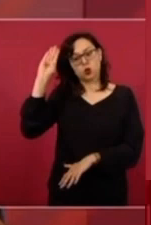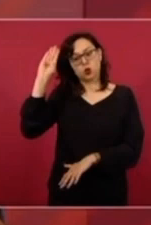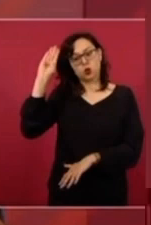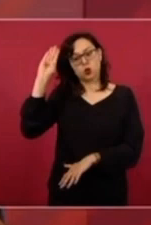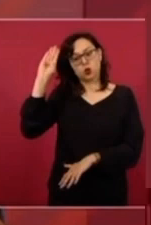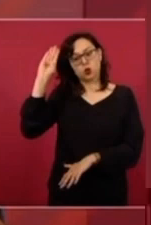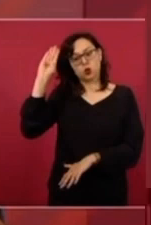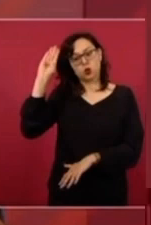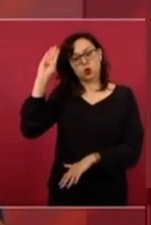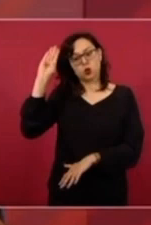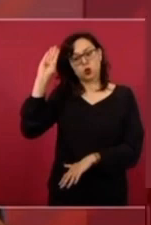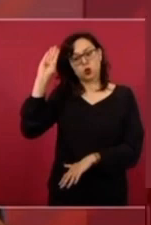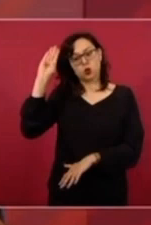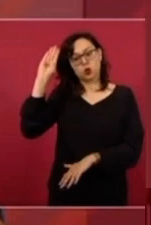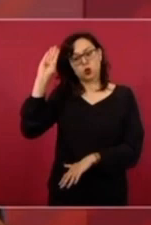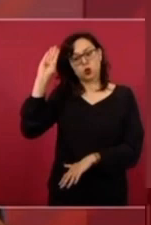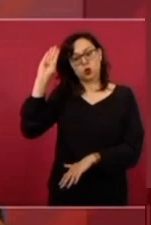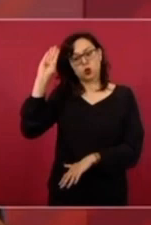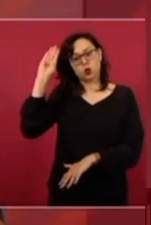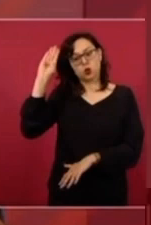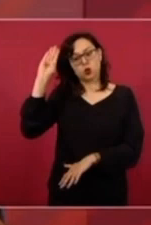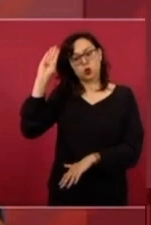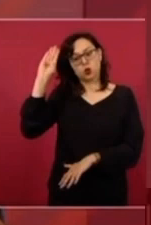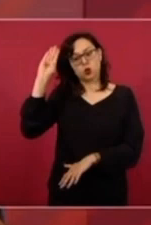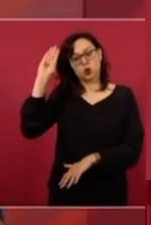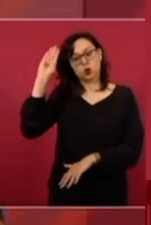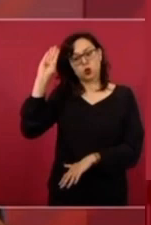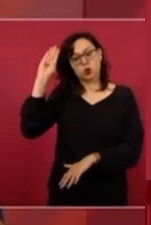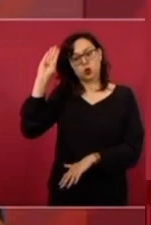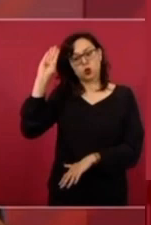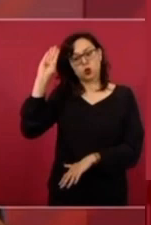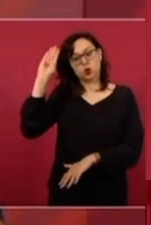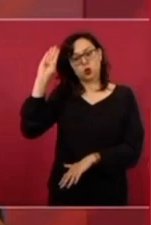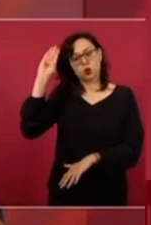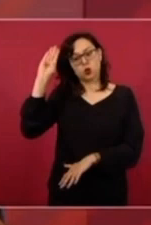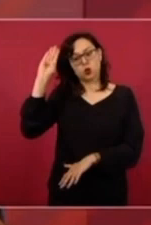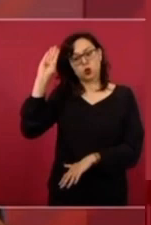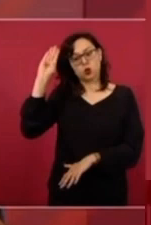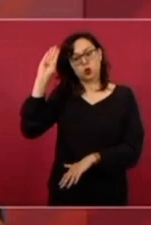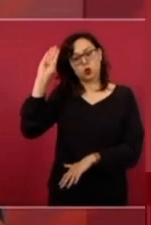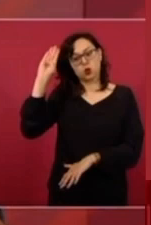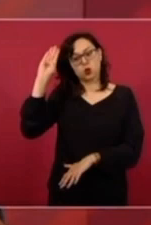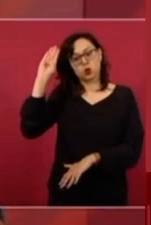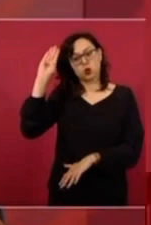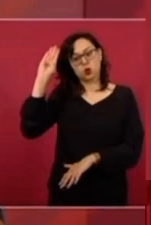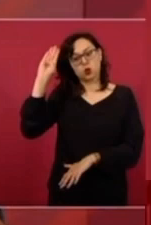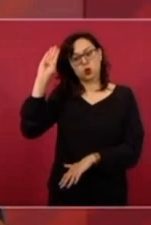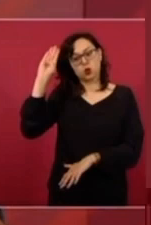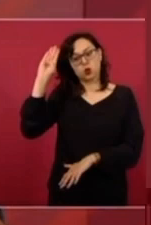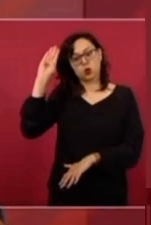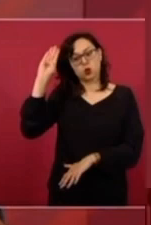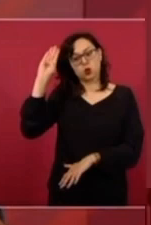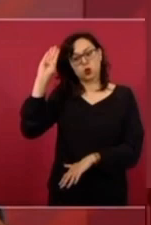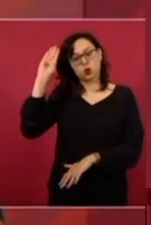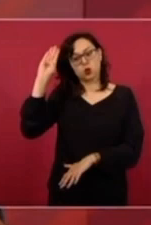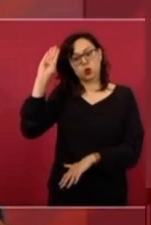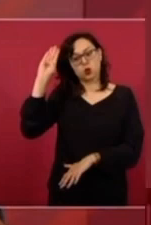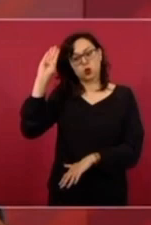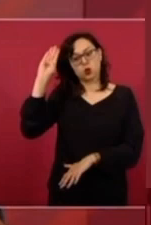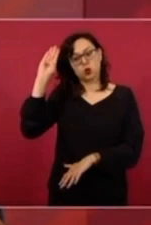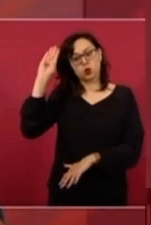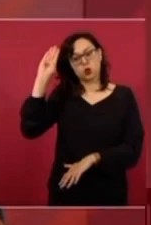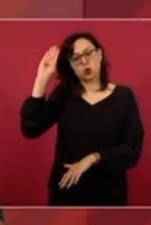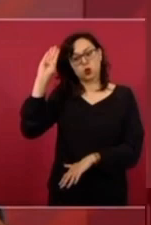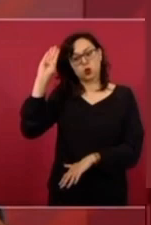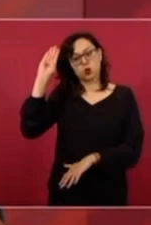voltear para arriba? ¿Qué es lo que aconsejan? Tírale a lo más alto para ver dónde llegas. No, este güey le anda tirando para